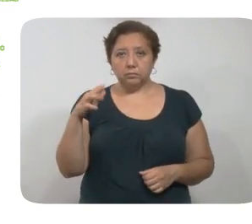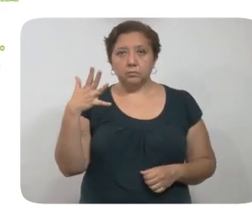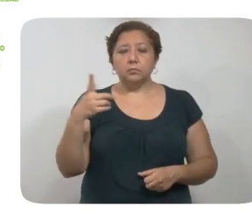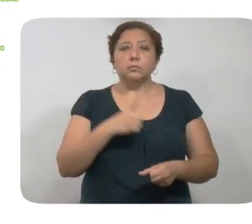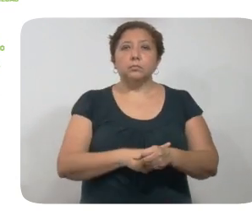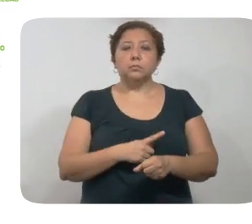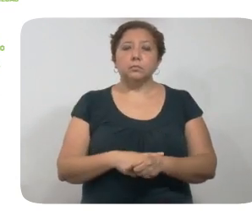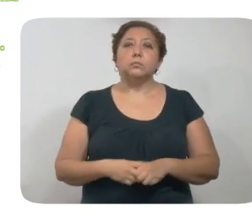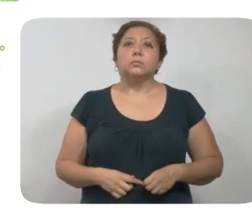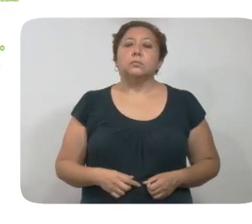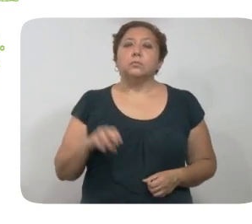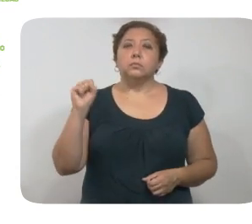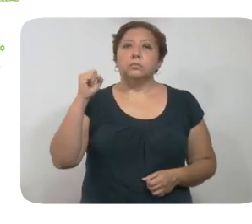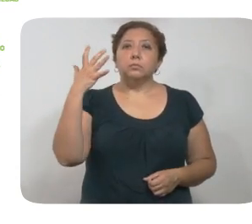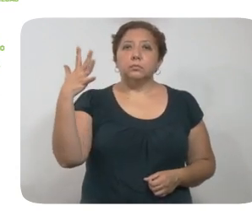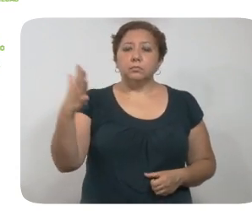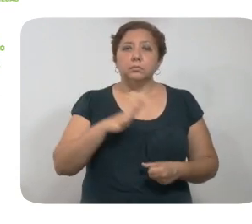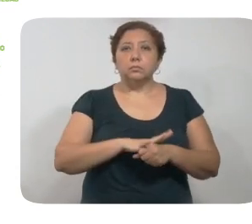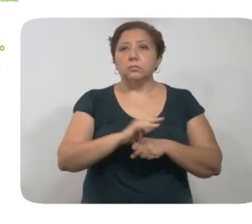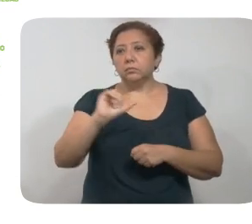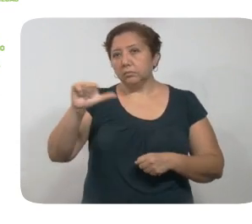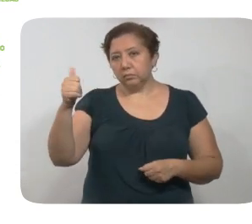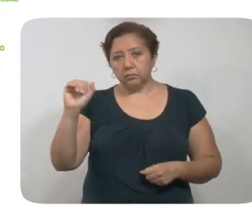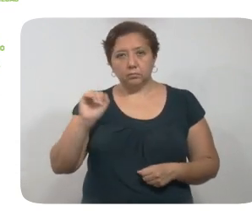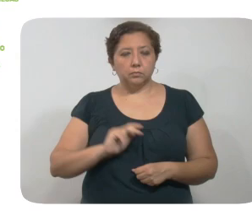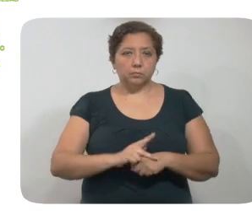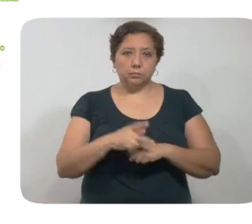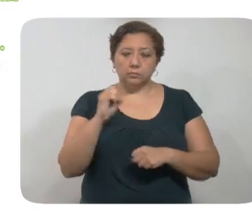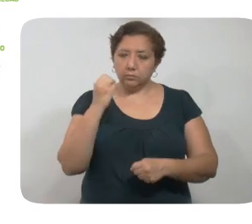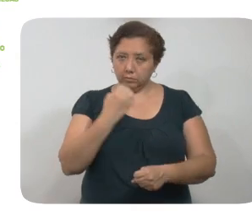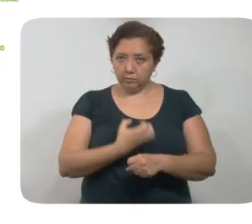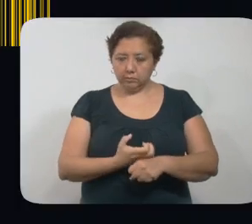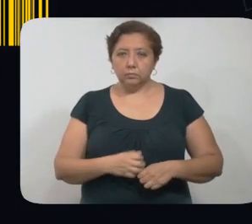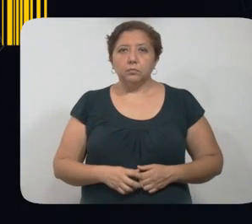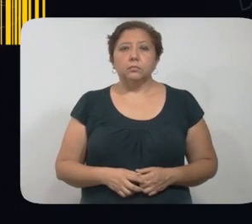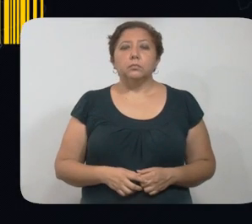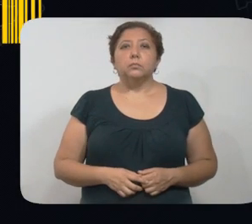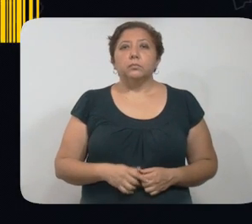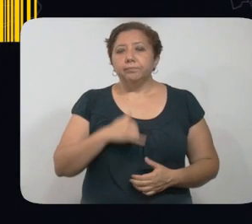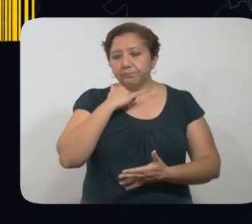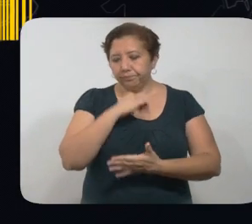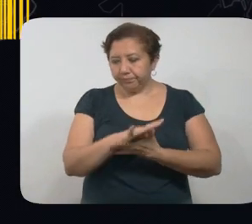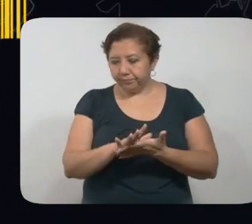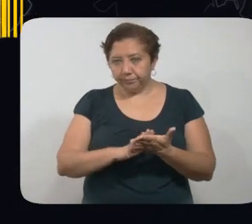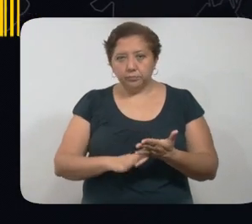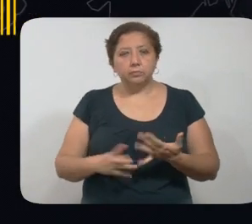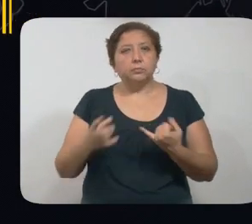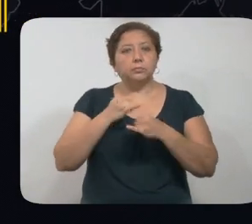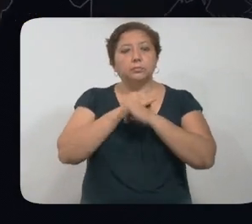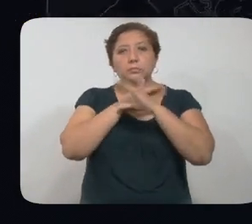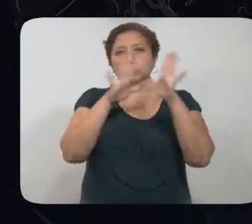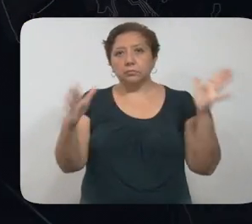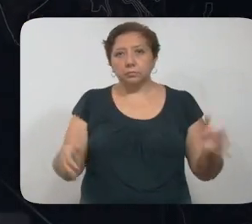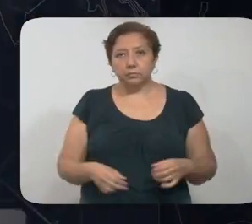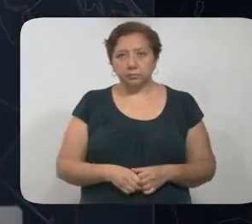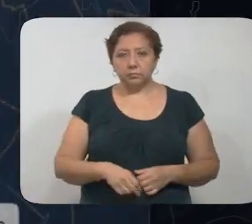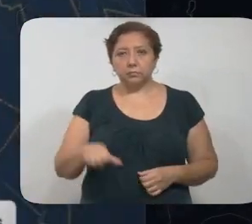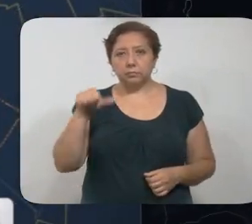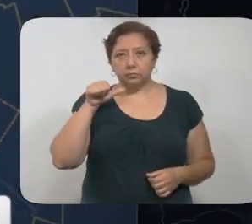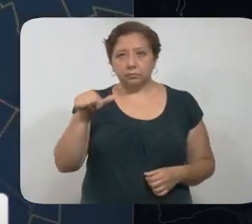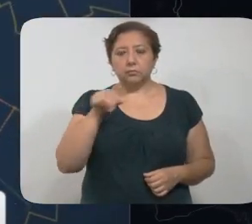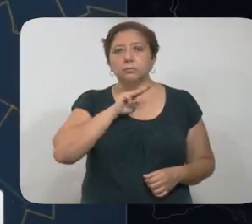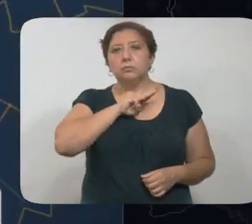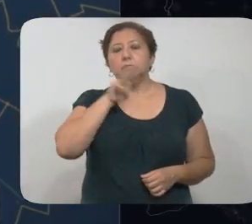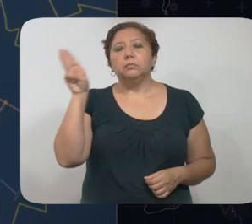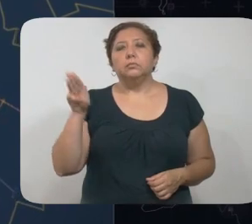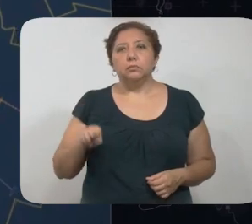positivos, 65 de los cuales son de otro país u otro estado. Lamentablemente, en esta parte médico informamos de 16